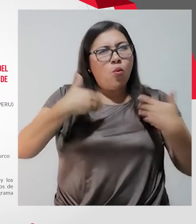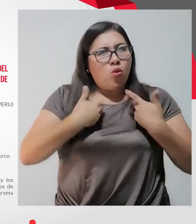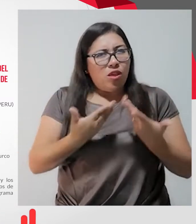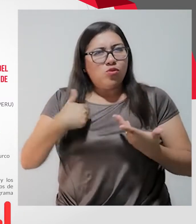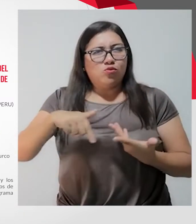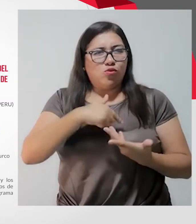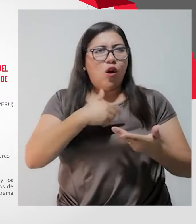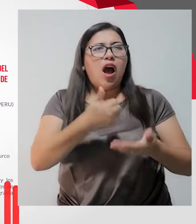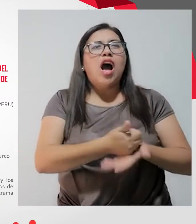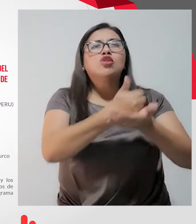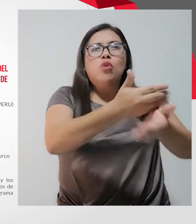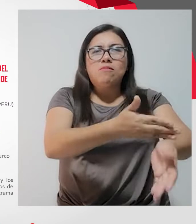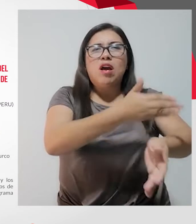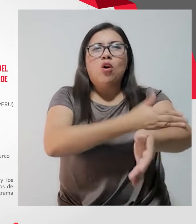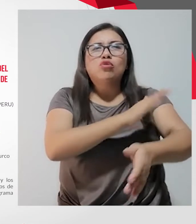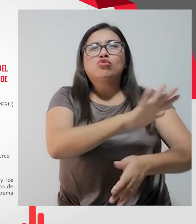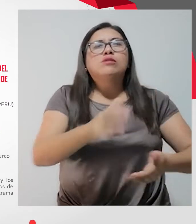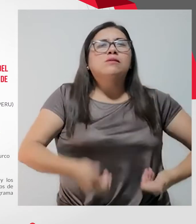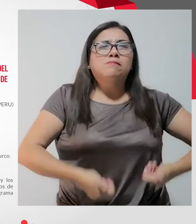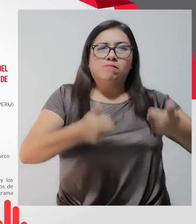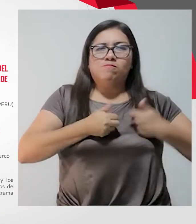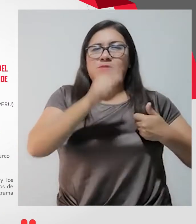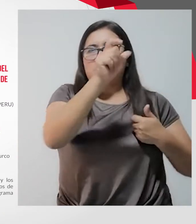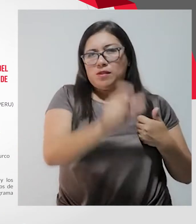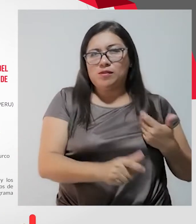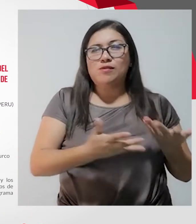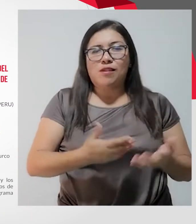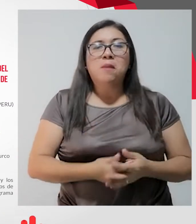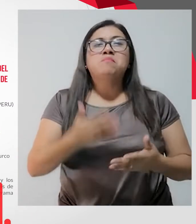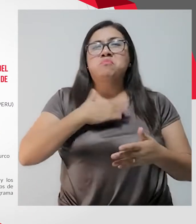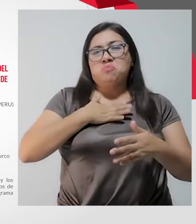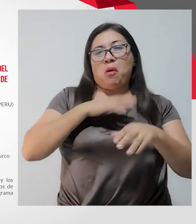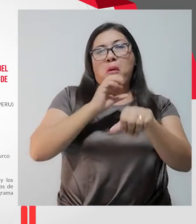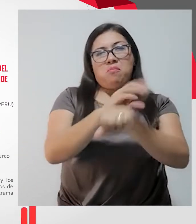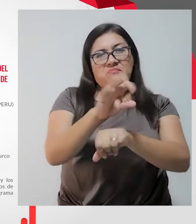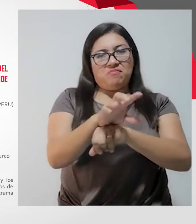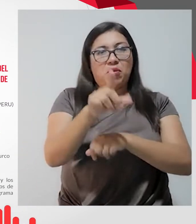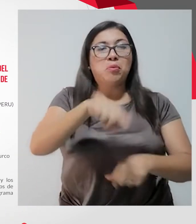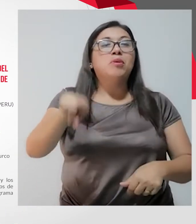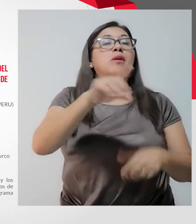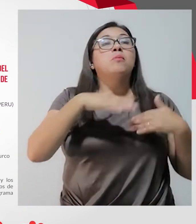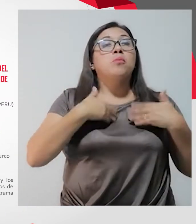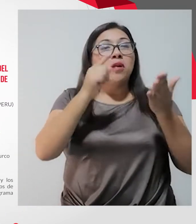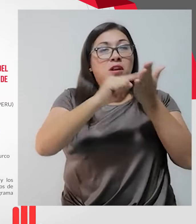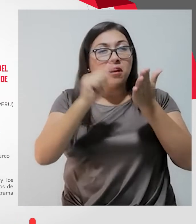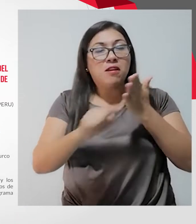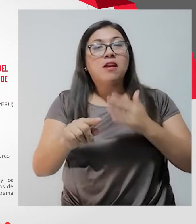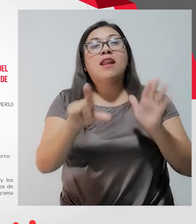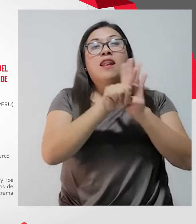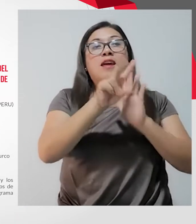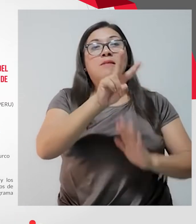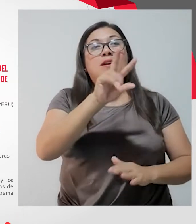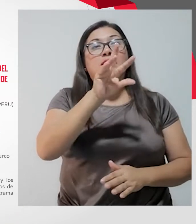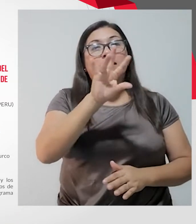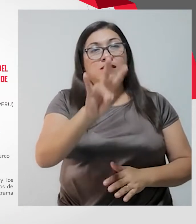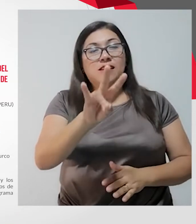de vida de los ciudadanos. Y yo les recomiendo revisar la Ley 27